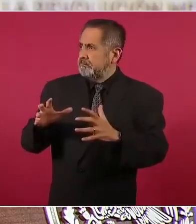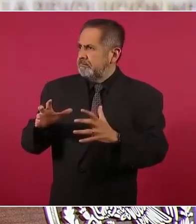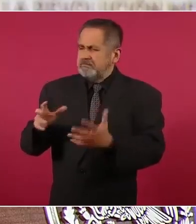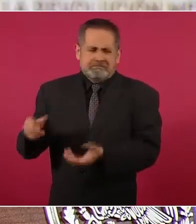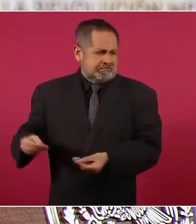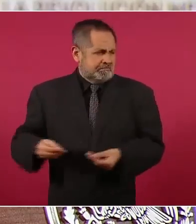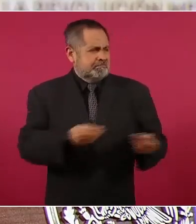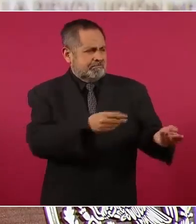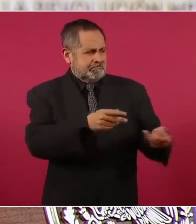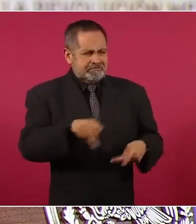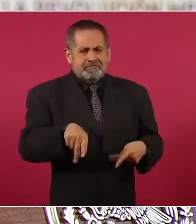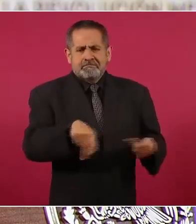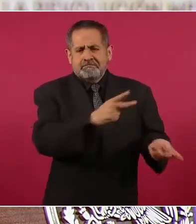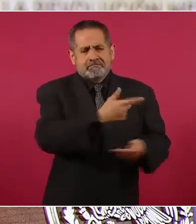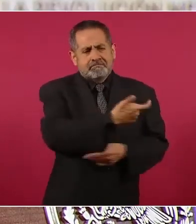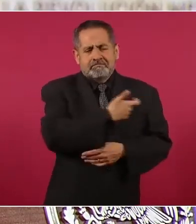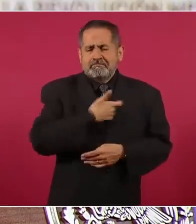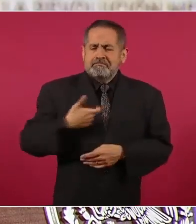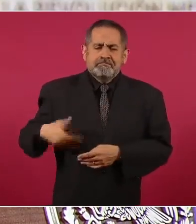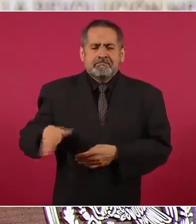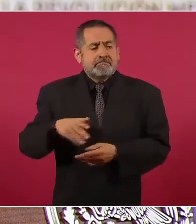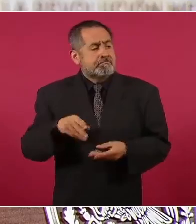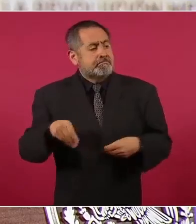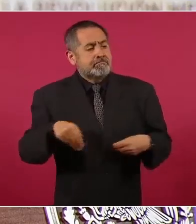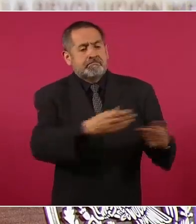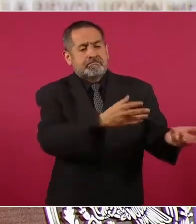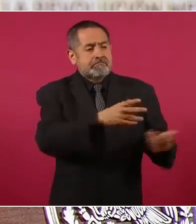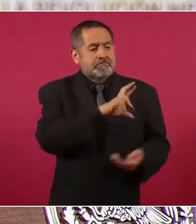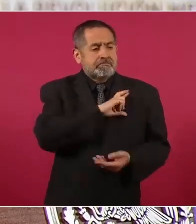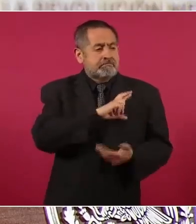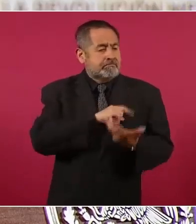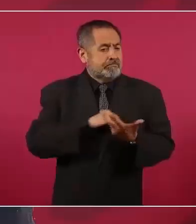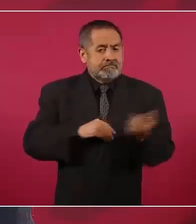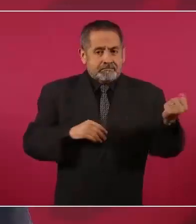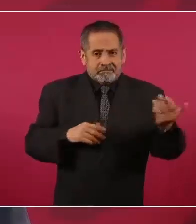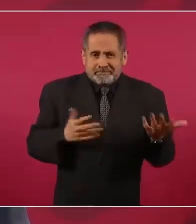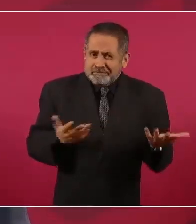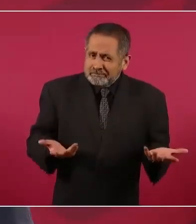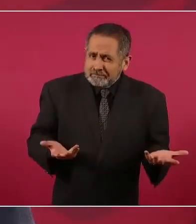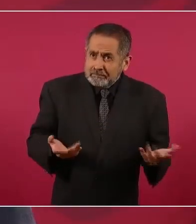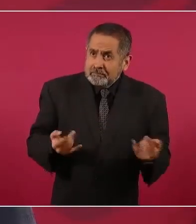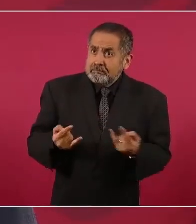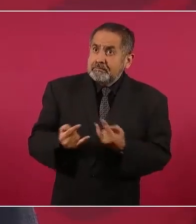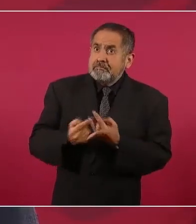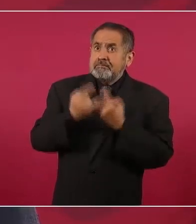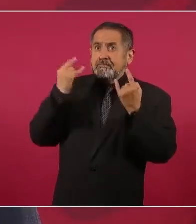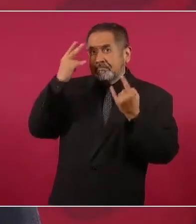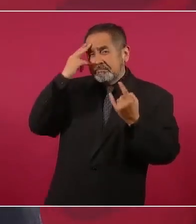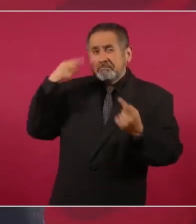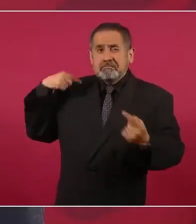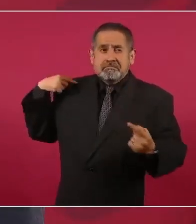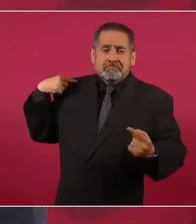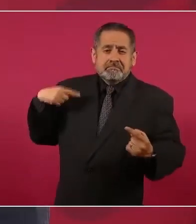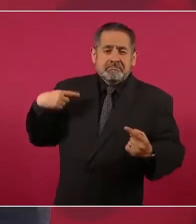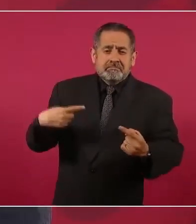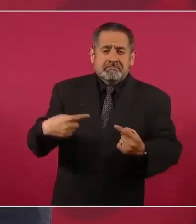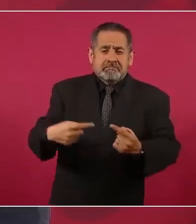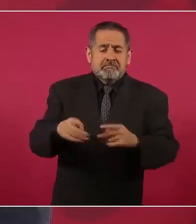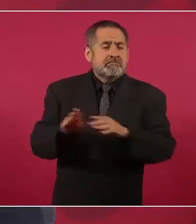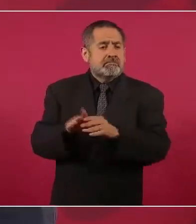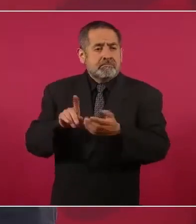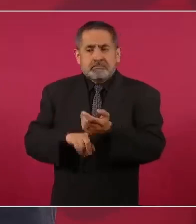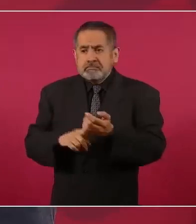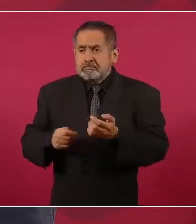historia de México tiene que ver con los ferrocarriles. Los inició el presidente